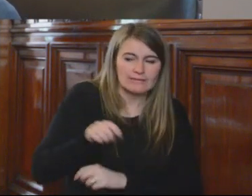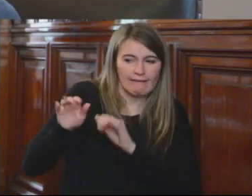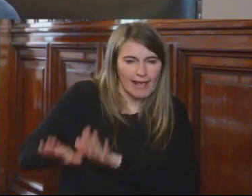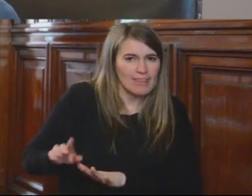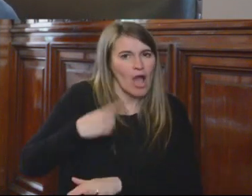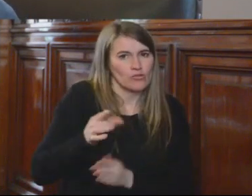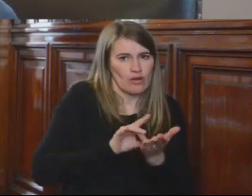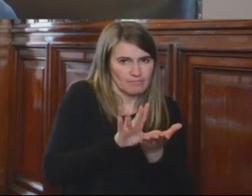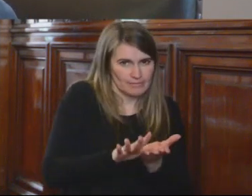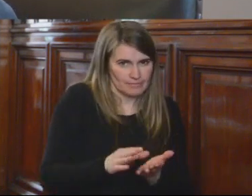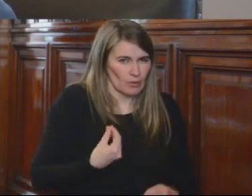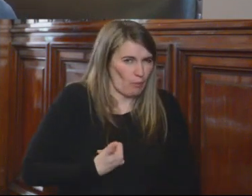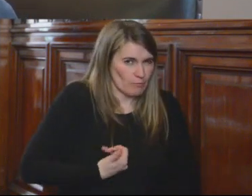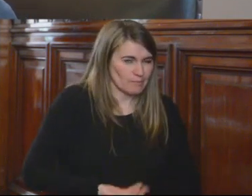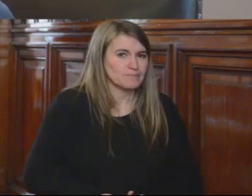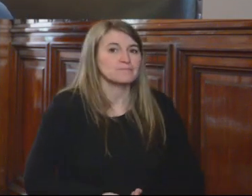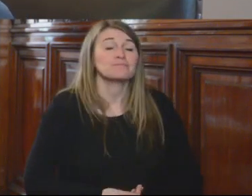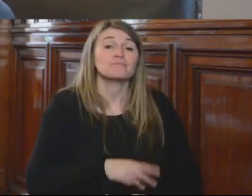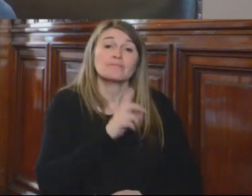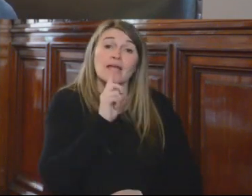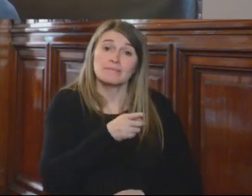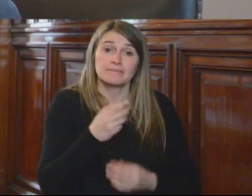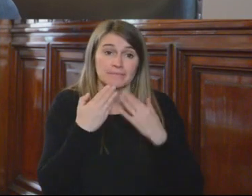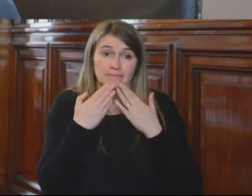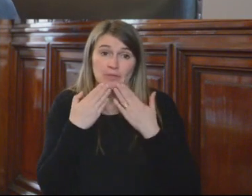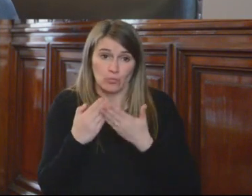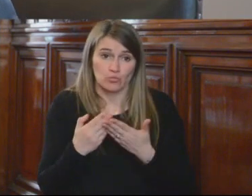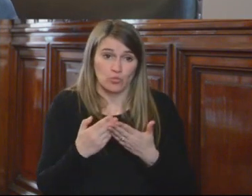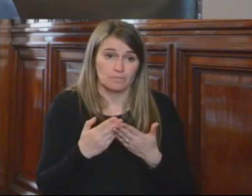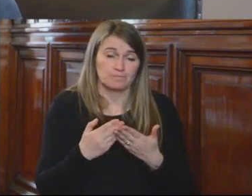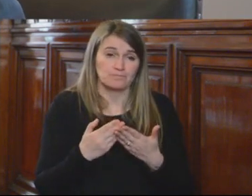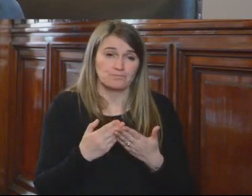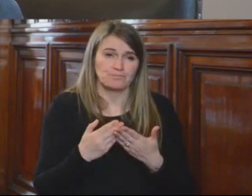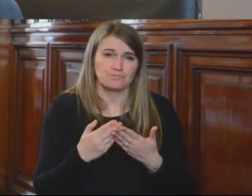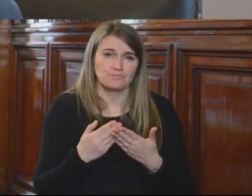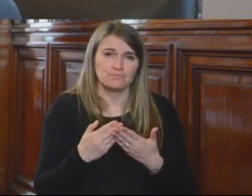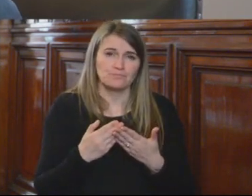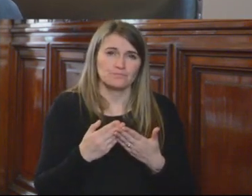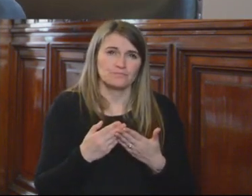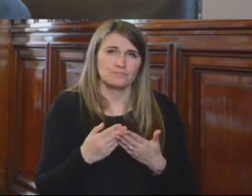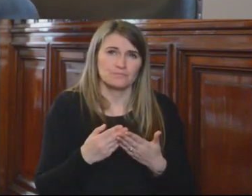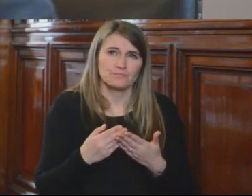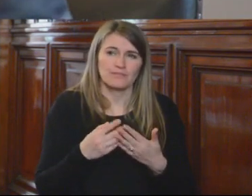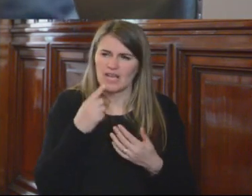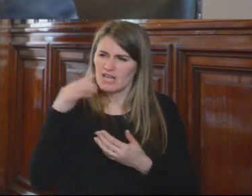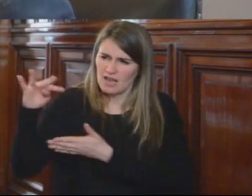consultaría, a ver, nos leían alguna disposición de